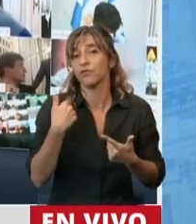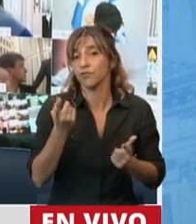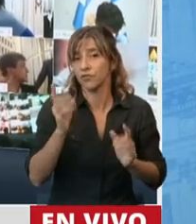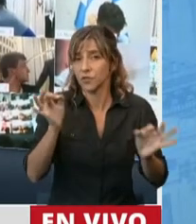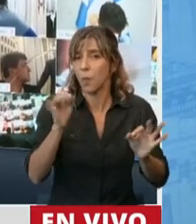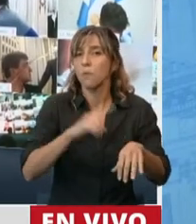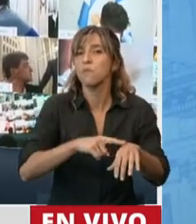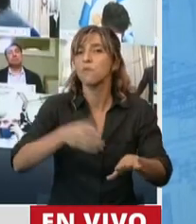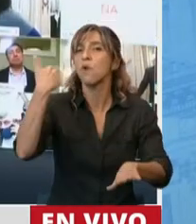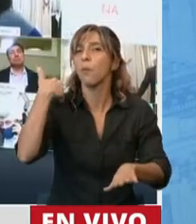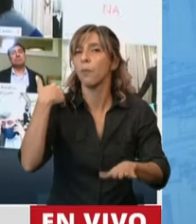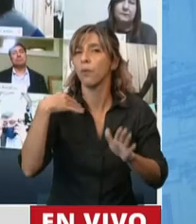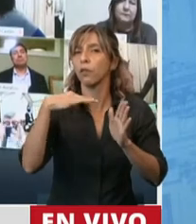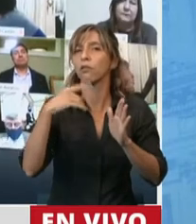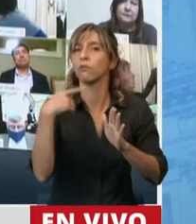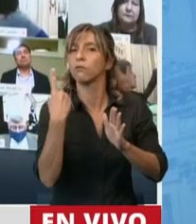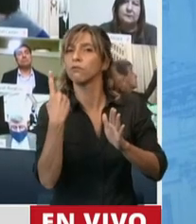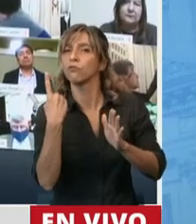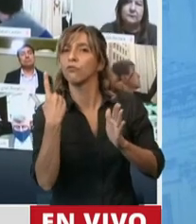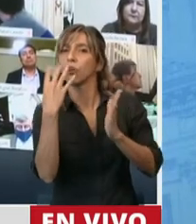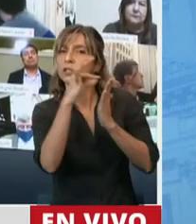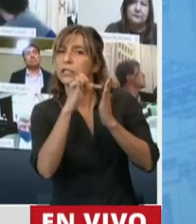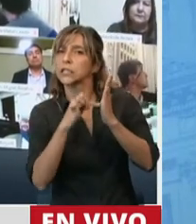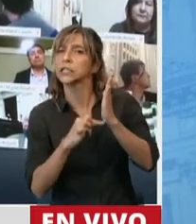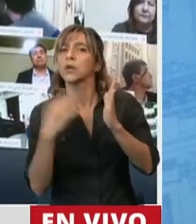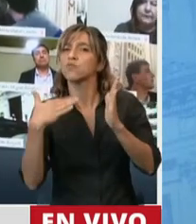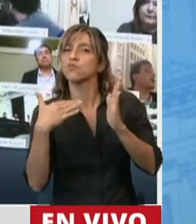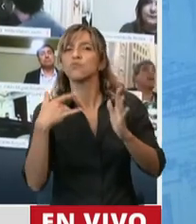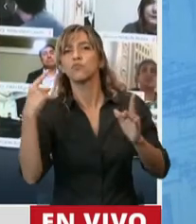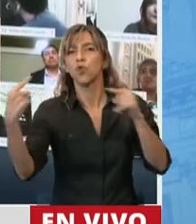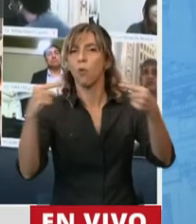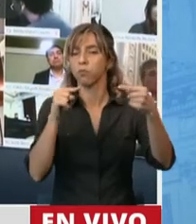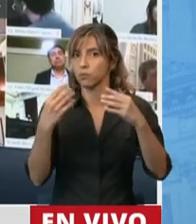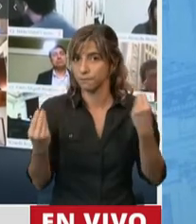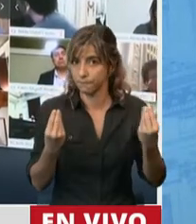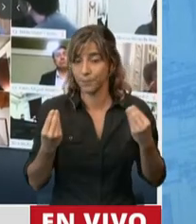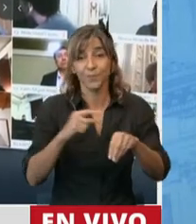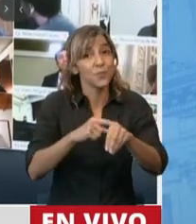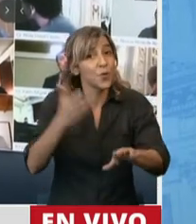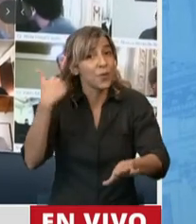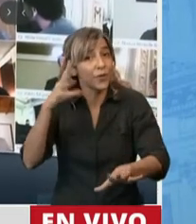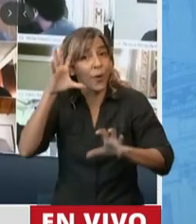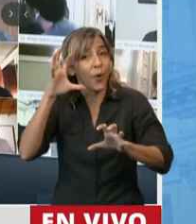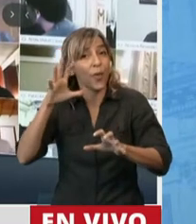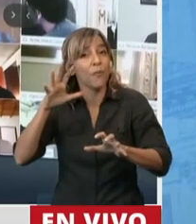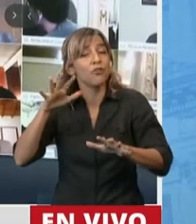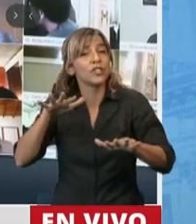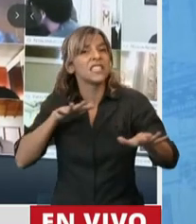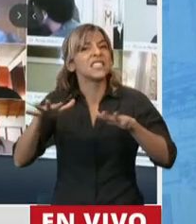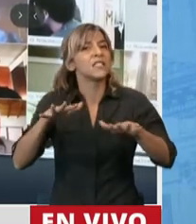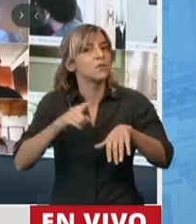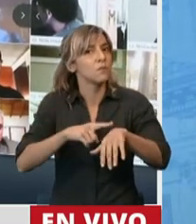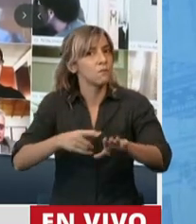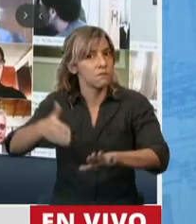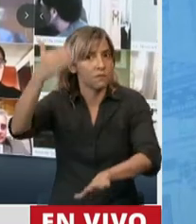hubo muchísimas observaciones. Porque recordemos en qué contexto se desarrollaba esta ley. En un contexto